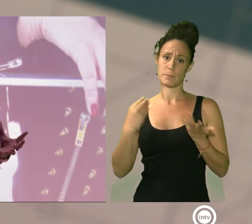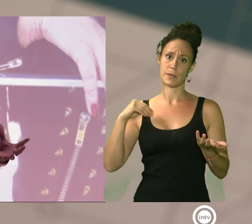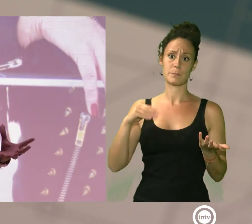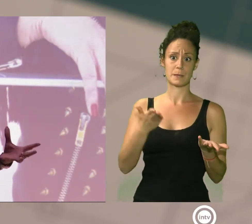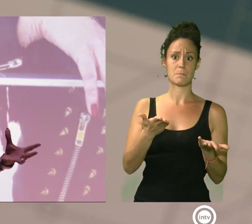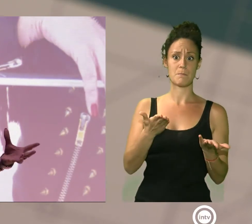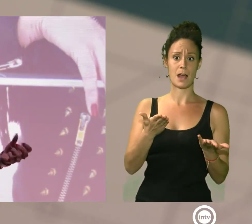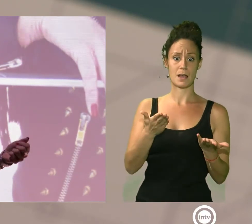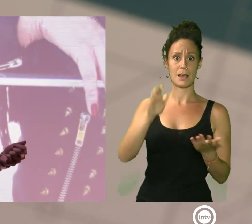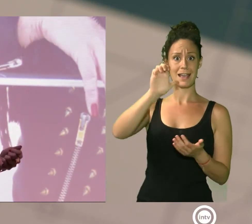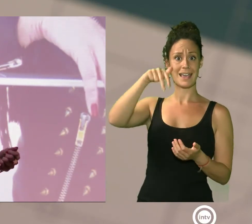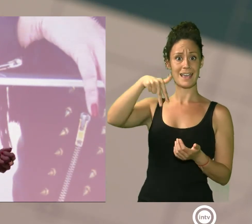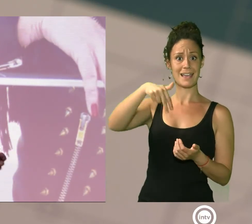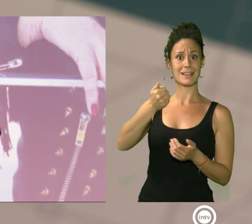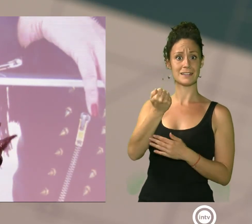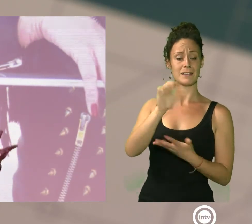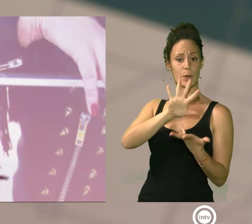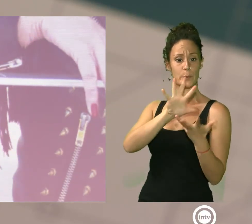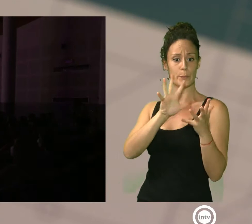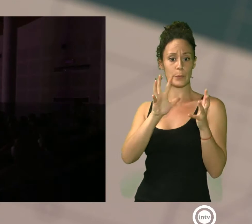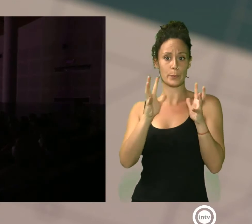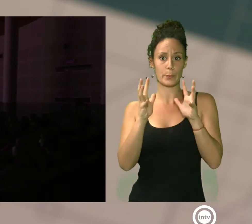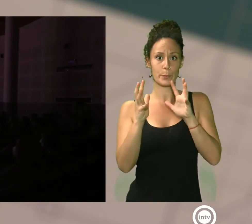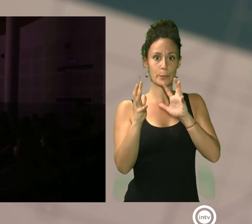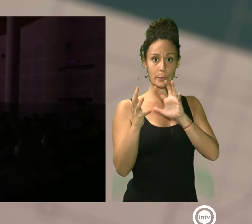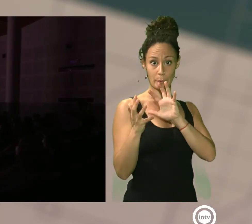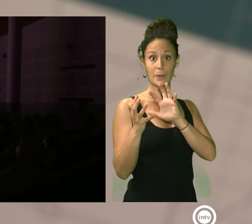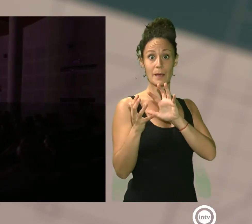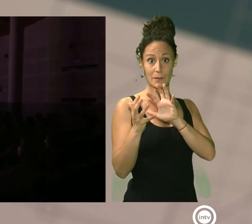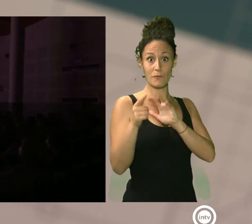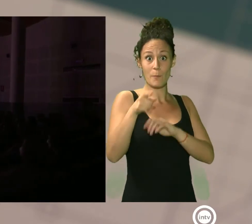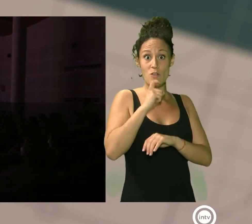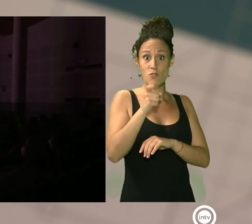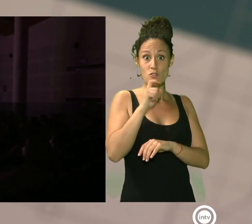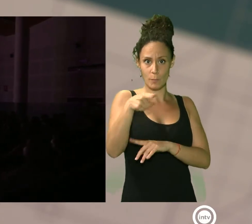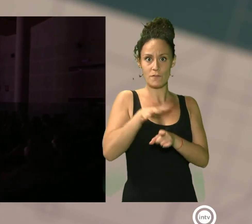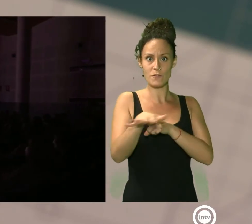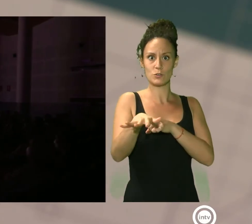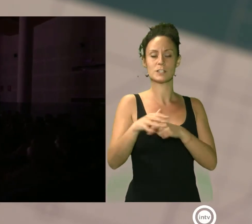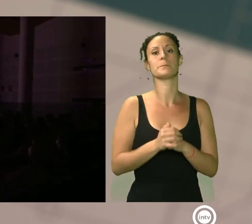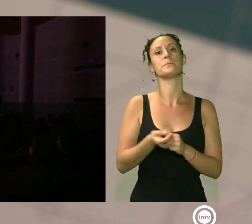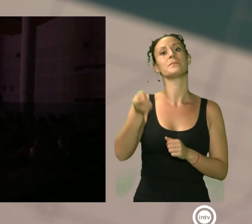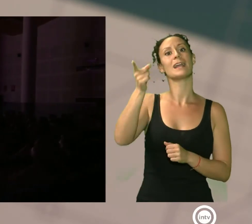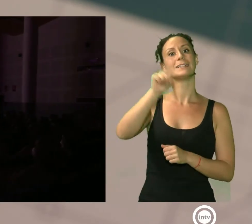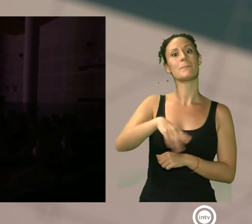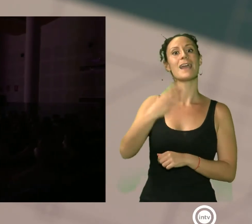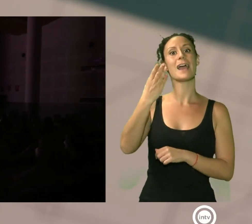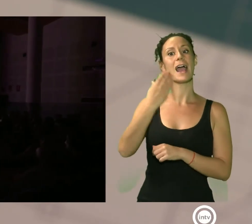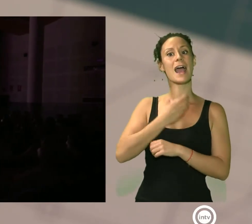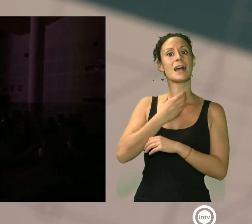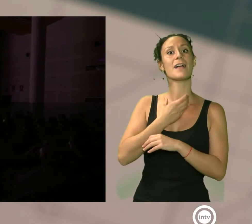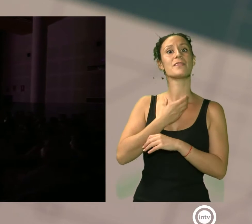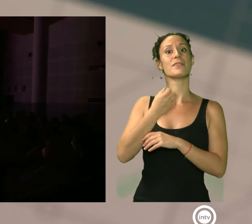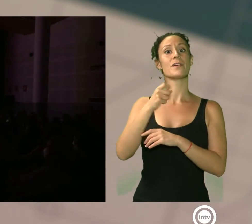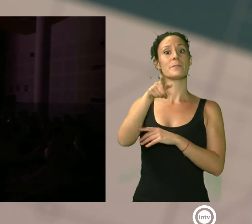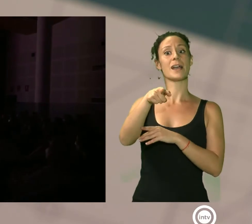ha transformado Enna en fuerte. A la presentación ha asistido también el edil de promoción de la ciudad, que conoce